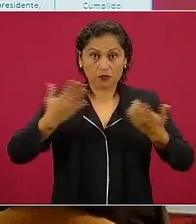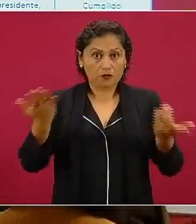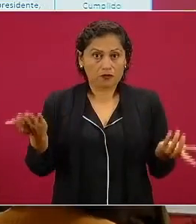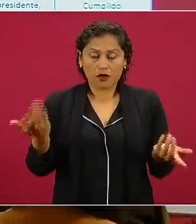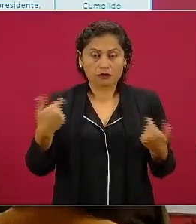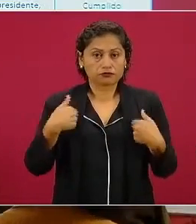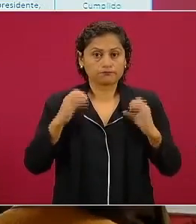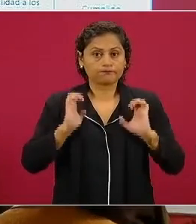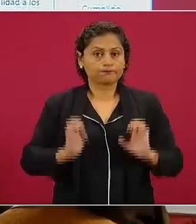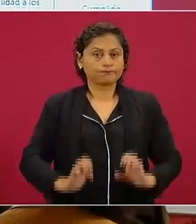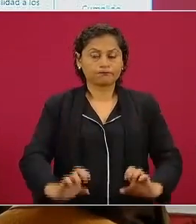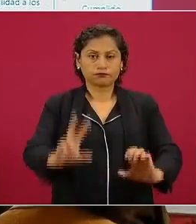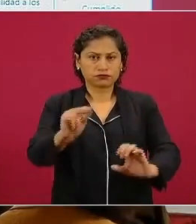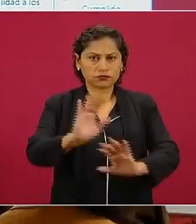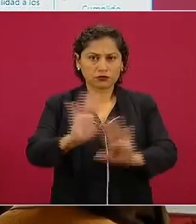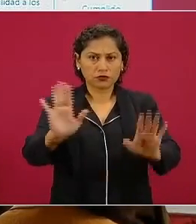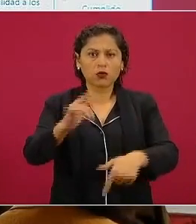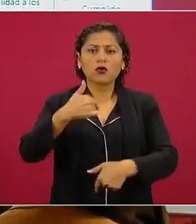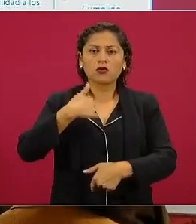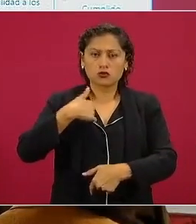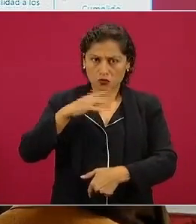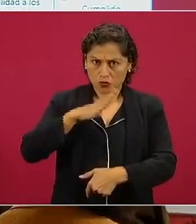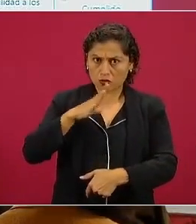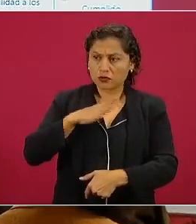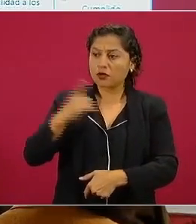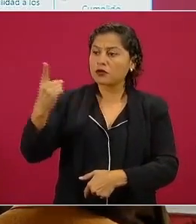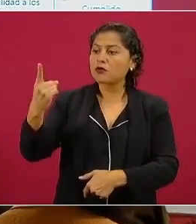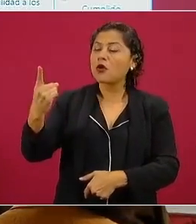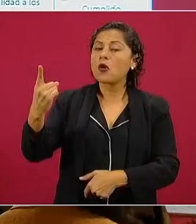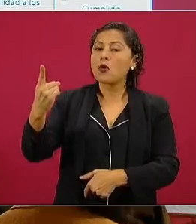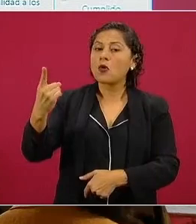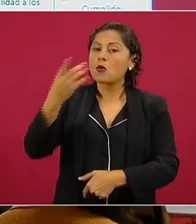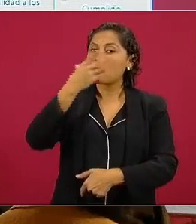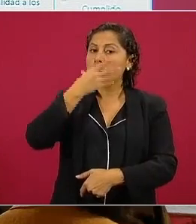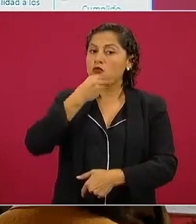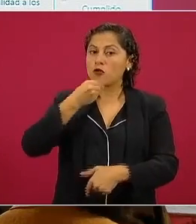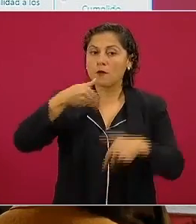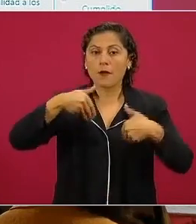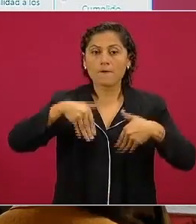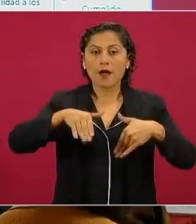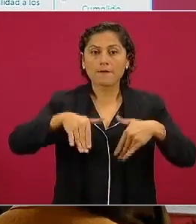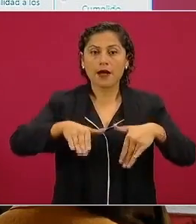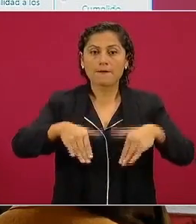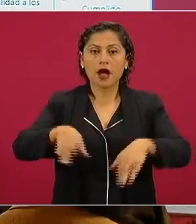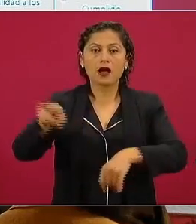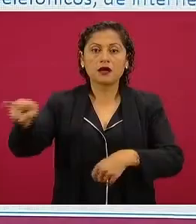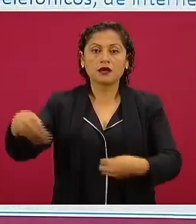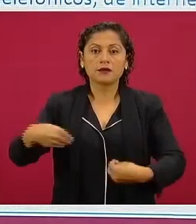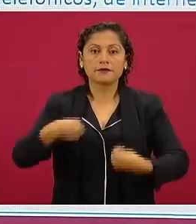Tengo un buen sastre ya también es de Catepec